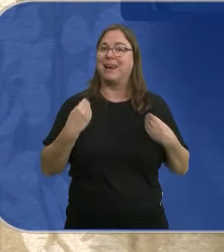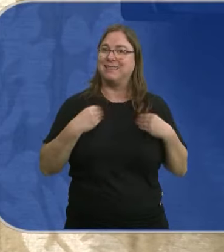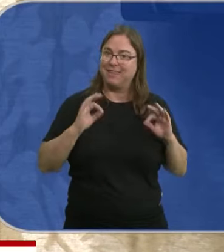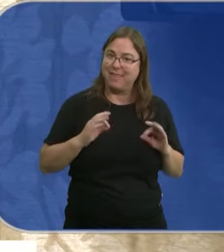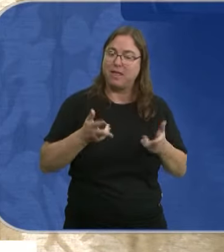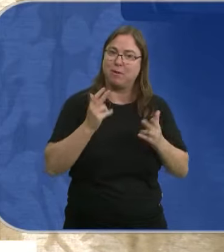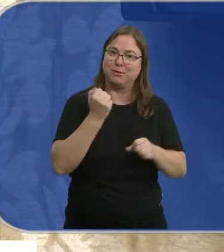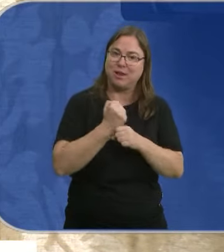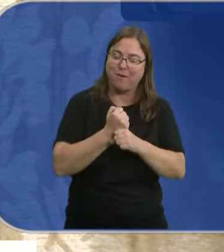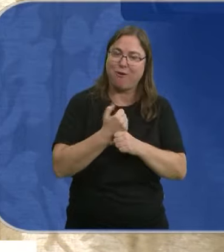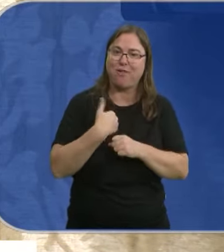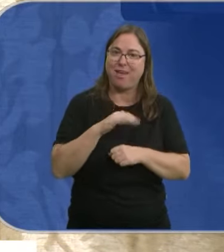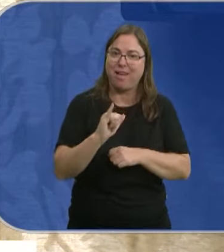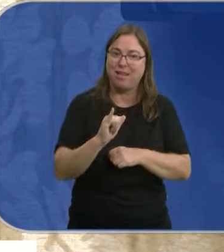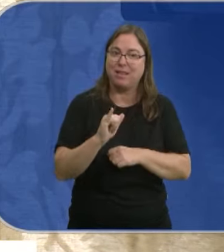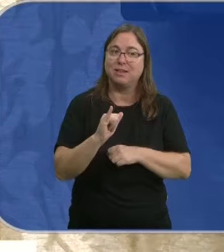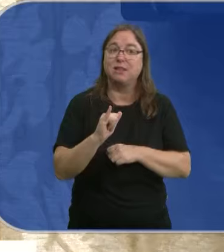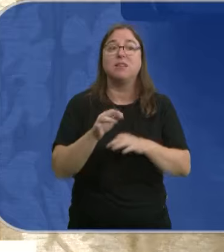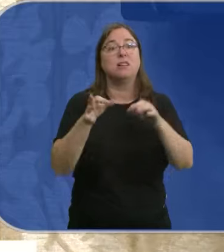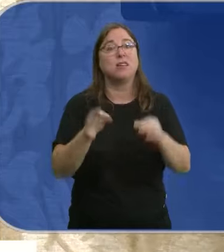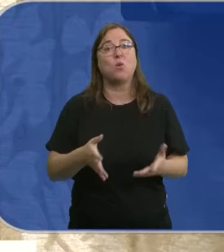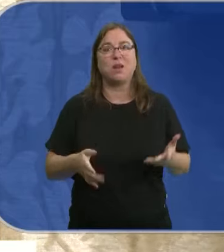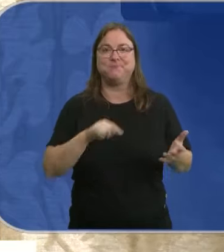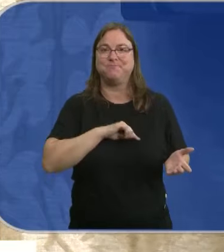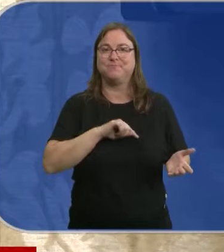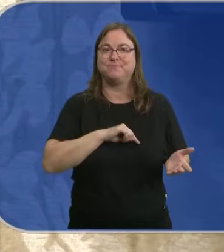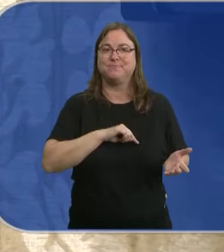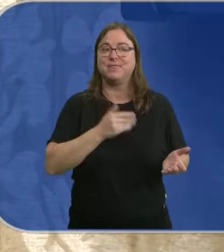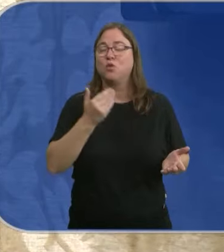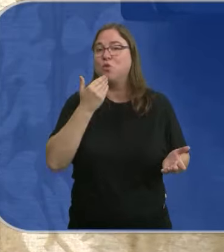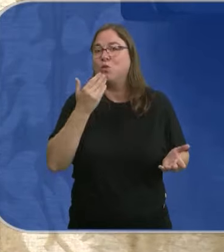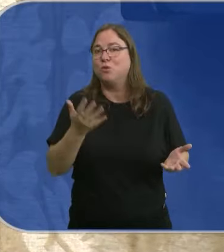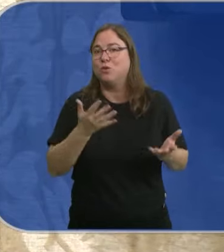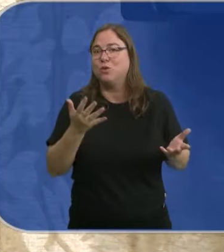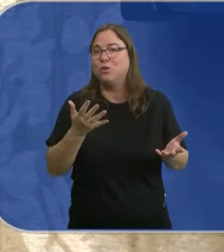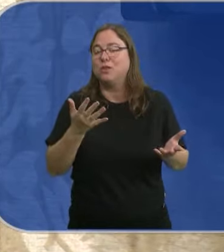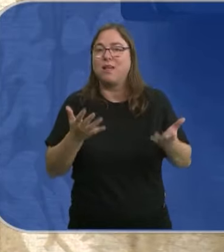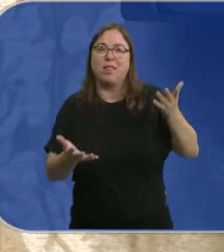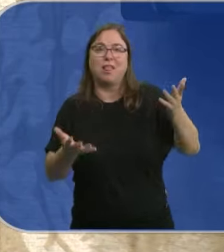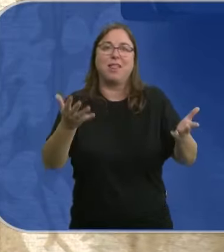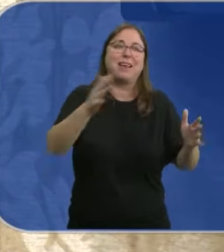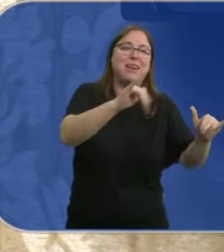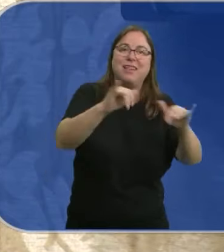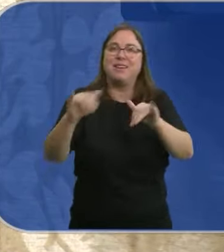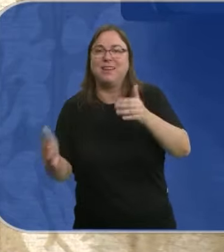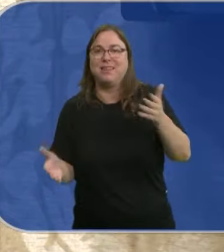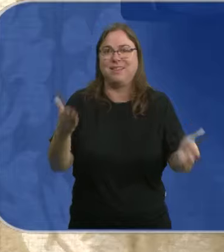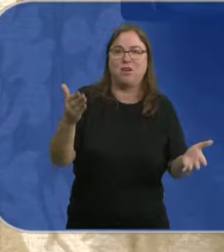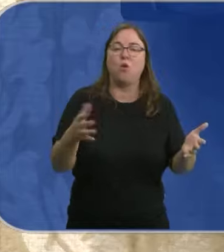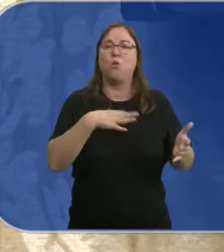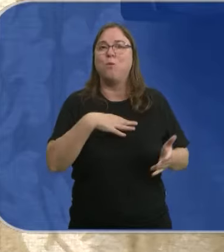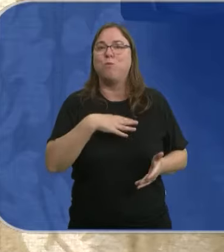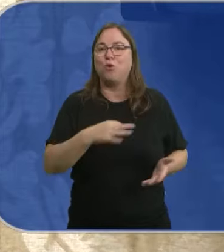teníamos permiso de trabajo y igual estábamos, como quien dice, en un limbo porque no